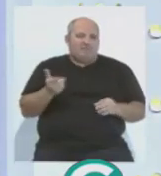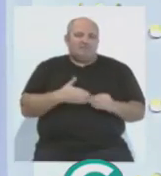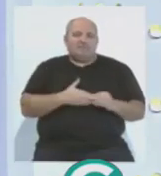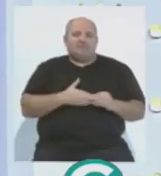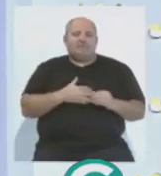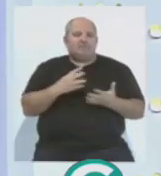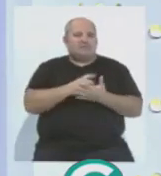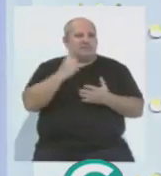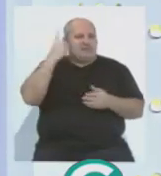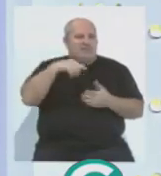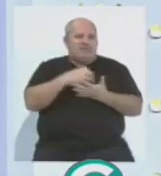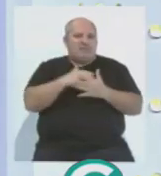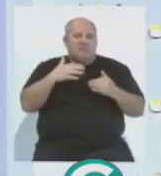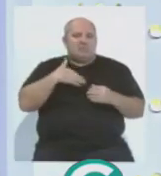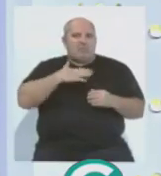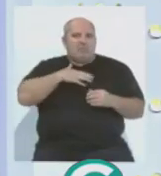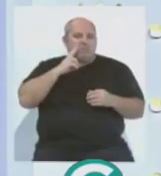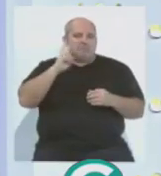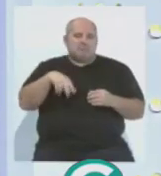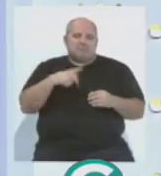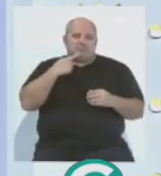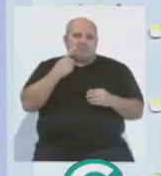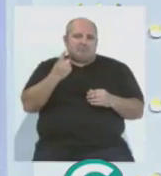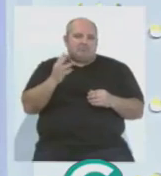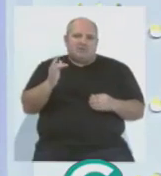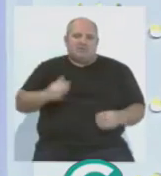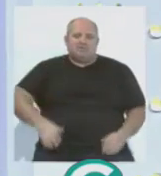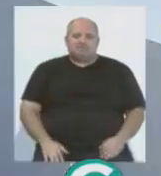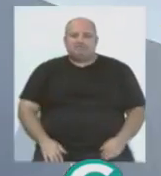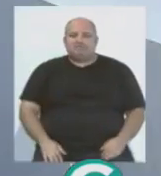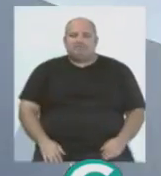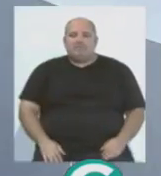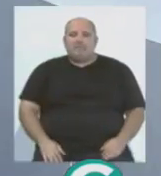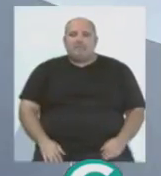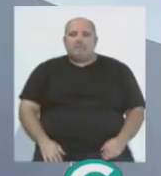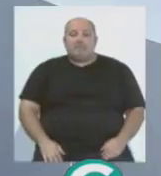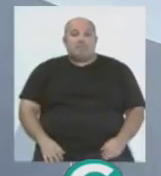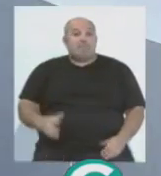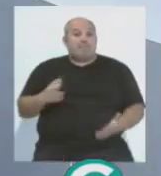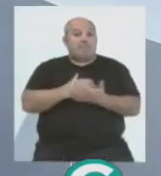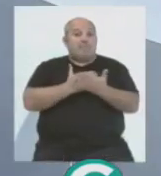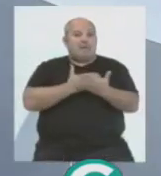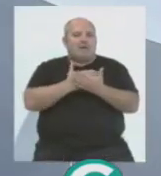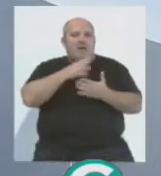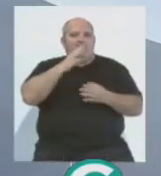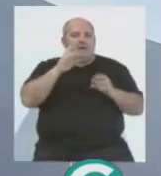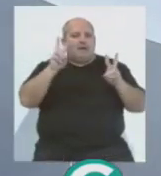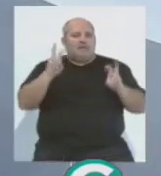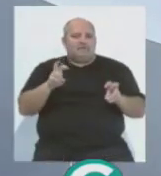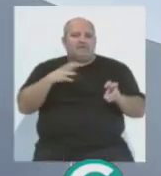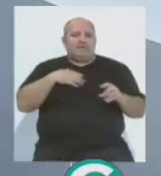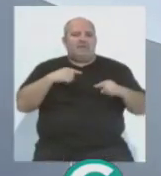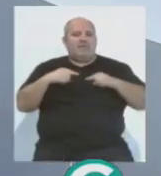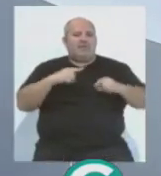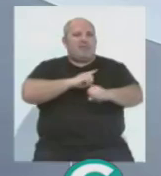pues todo lo que sabe de fútbol, así que yo creo que no se le puede pedir más. No se le puede pedir más y a lo que sí se le está pidiendo ahora es a